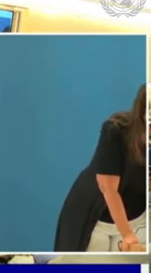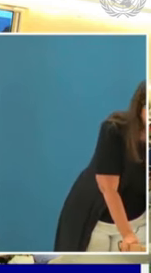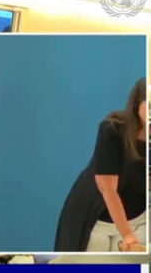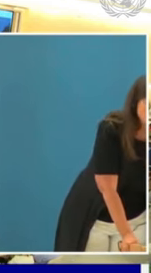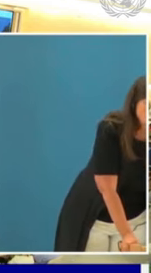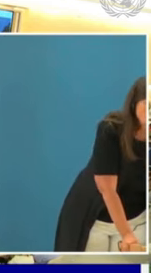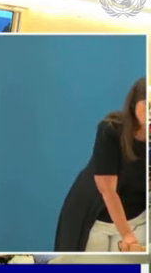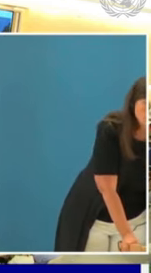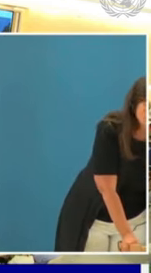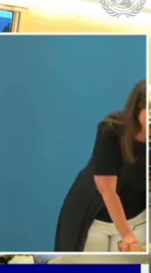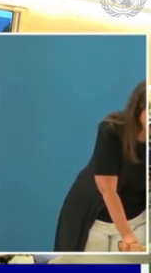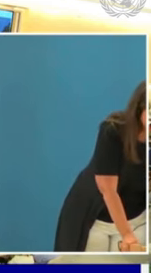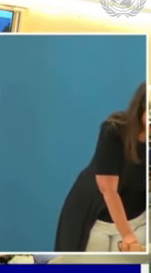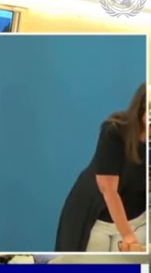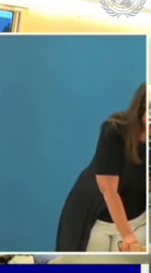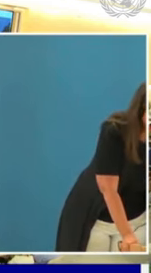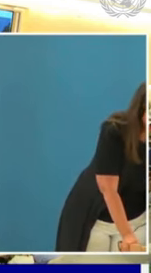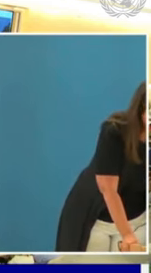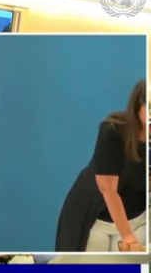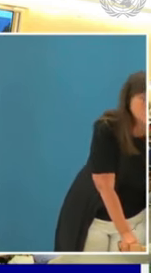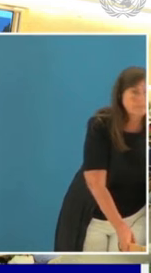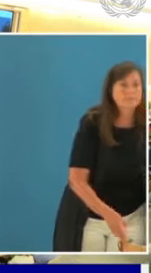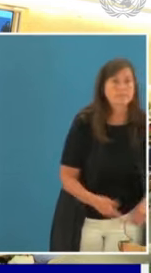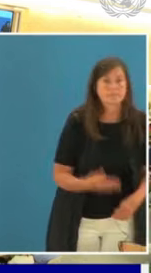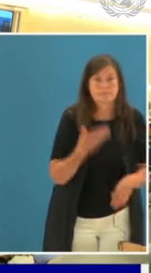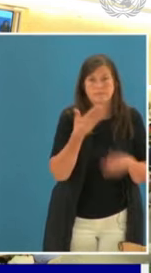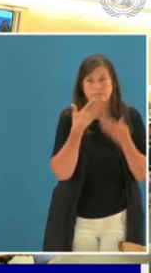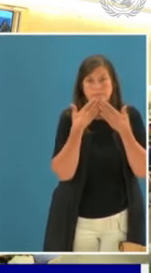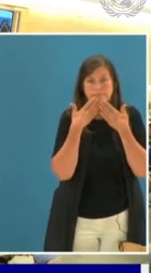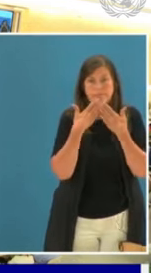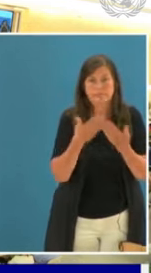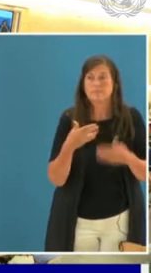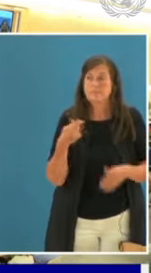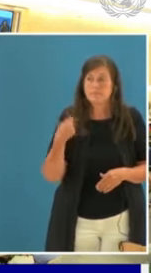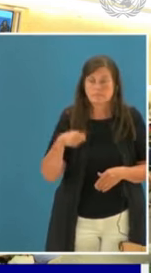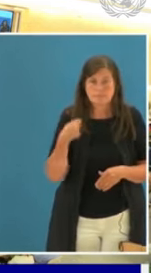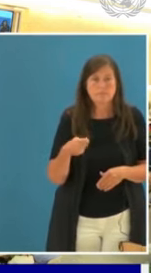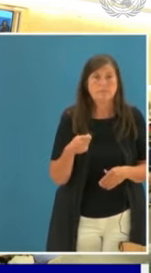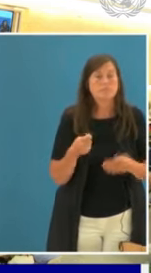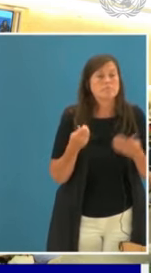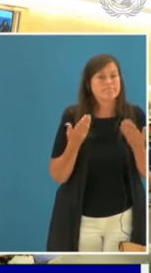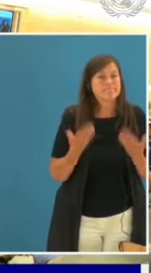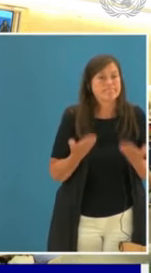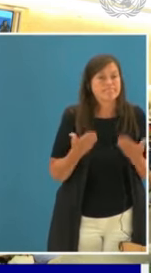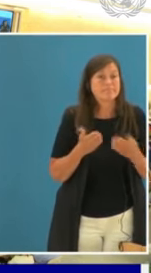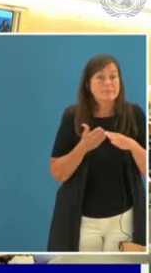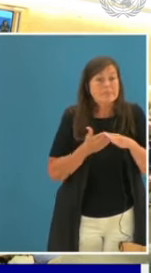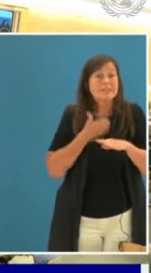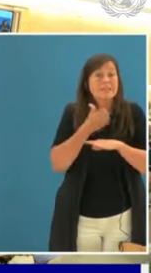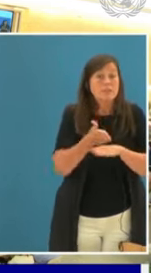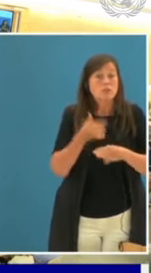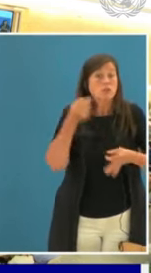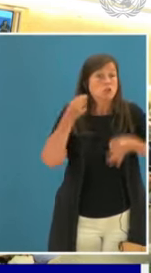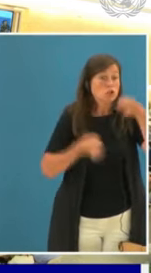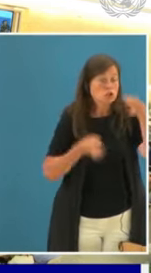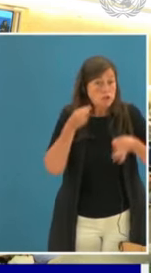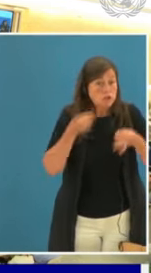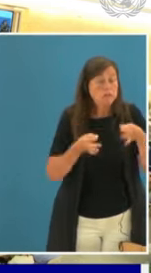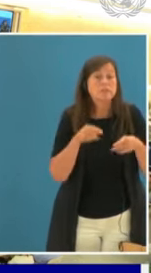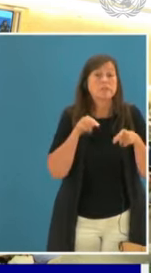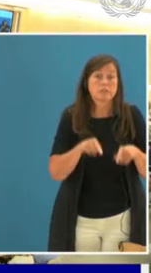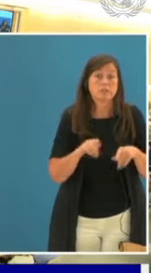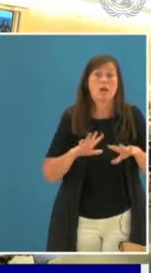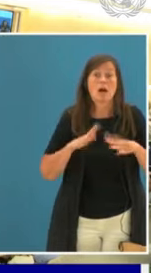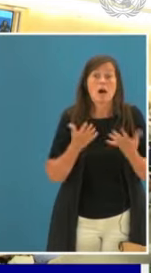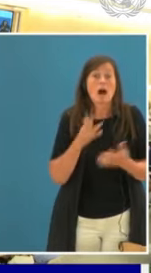Gracias, señor presidente. En su momento, el estudio sobre acceso a la justicia realizó recomendaciones acerca de los pueblos indígenas en la justicia transicional.